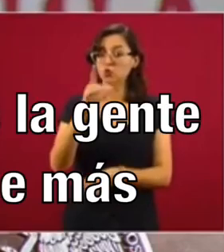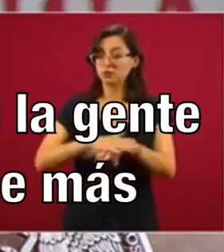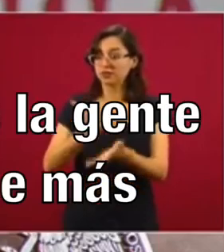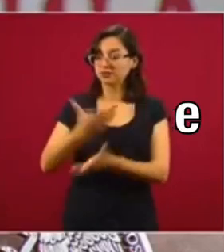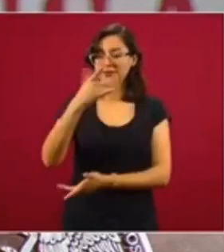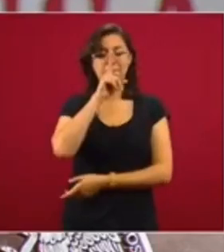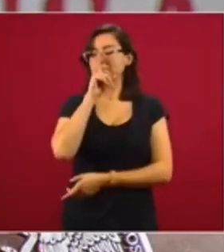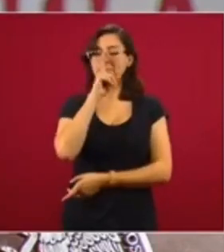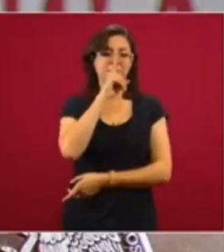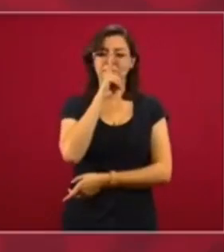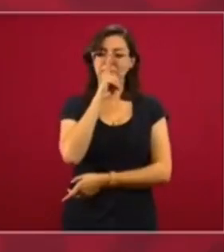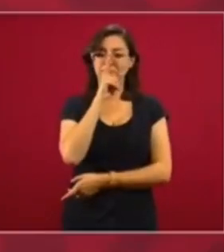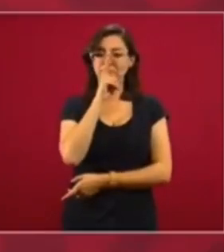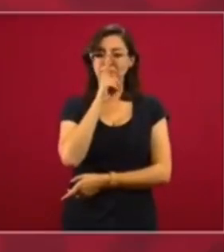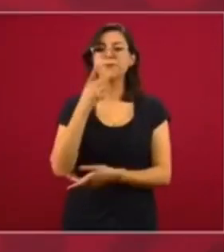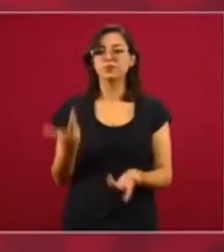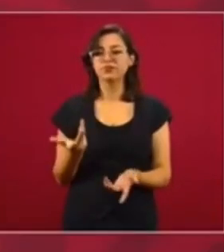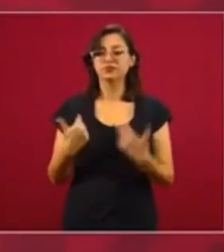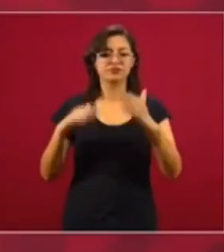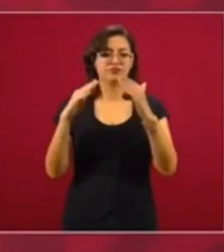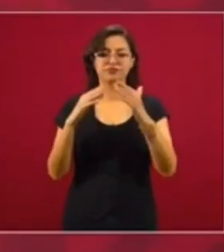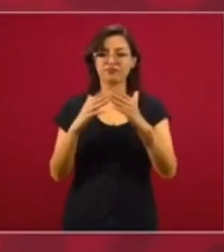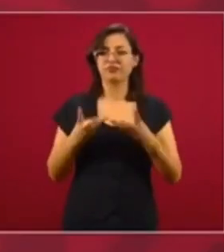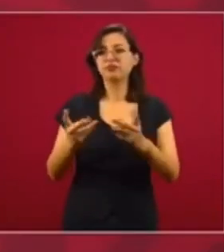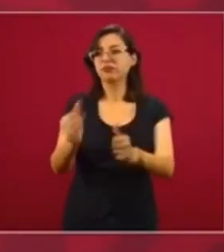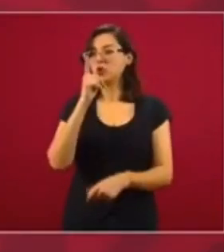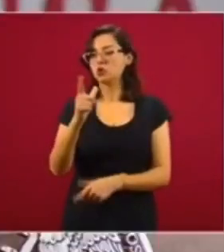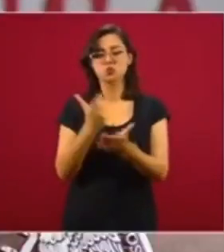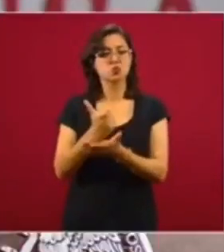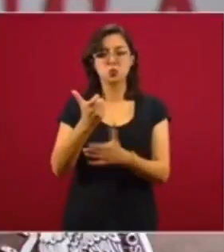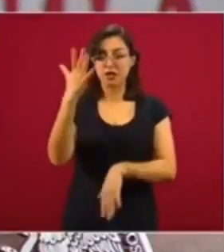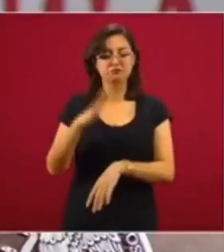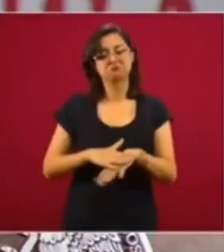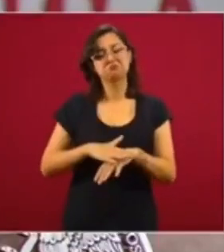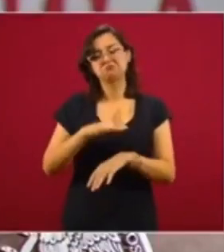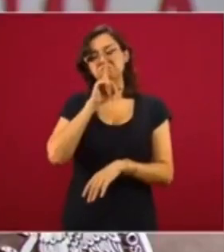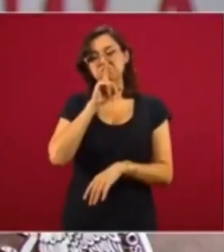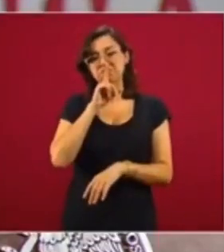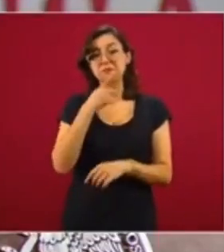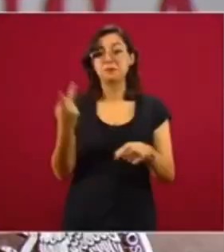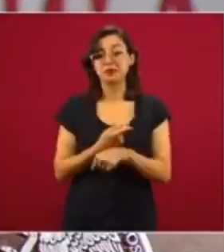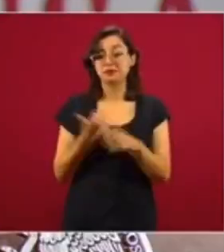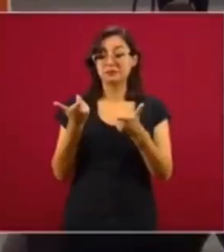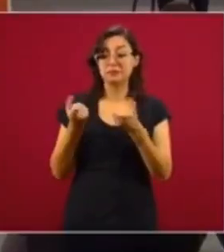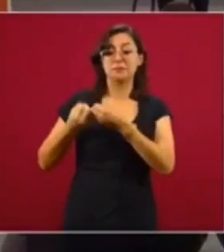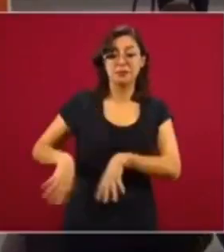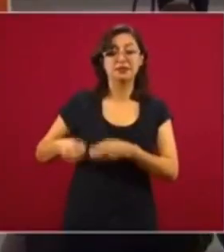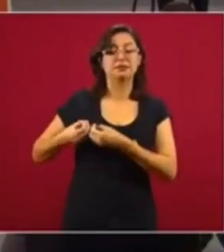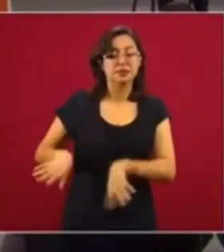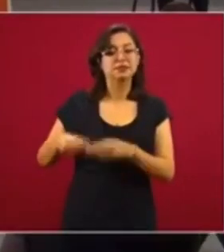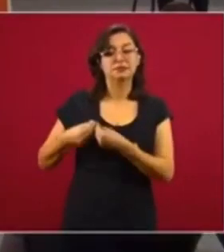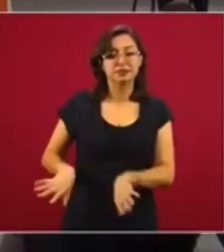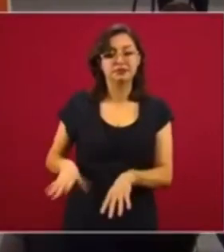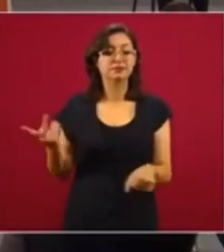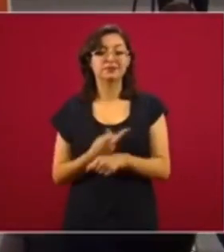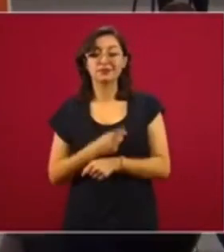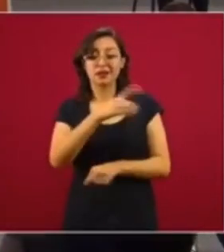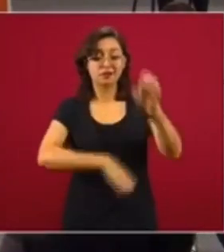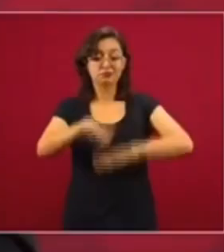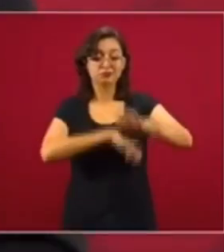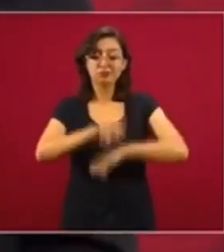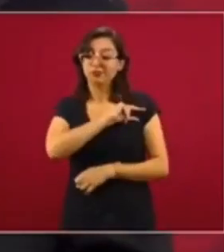tarifas para consumo doméstico. Entonces, hay una pérdida. Y resulta que los particulares